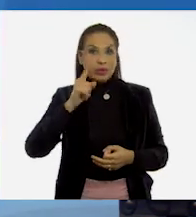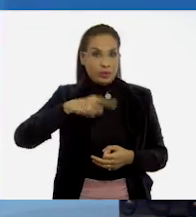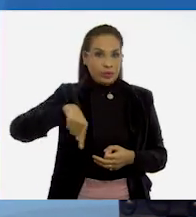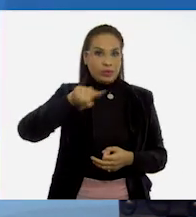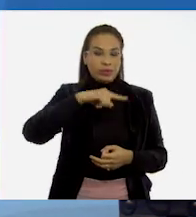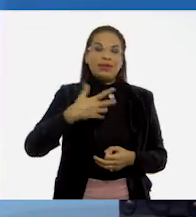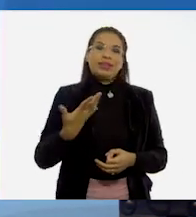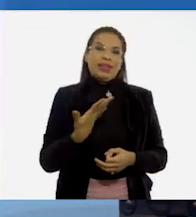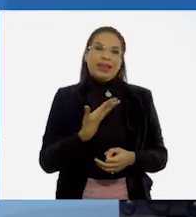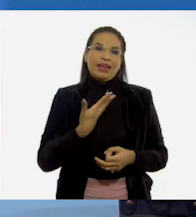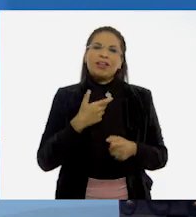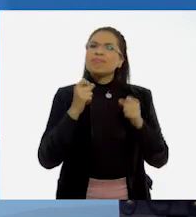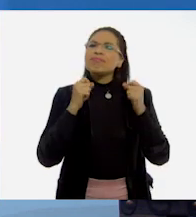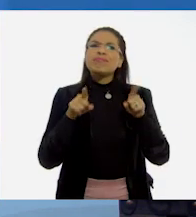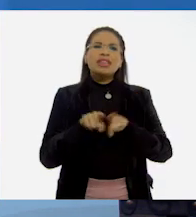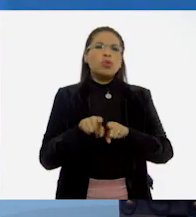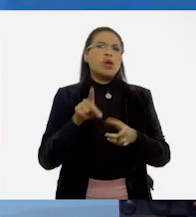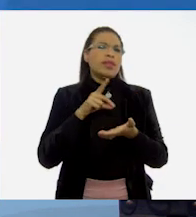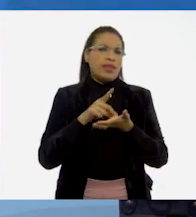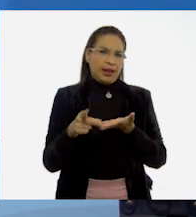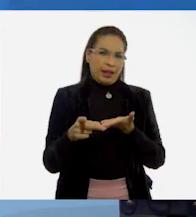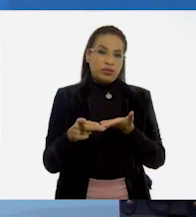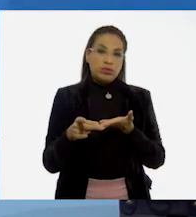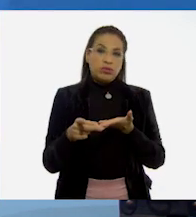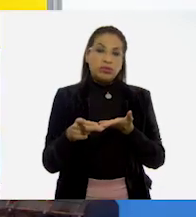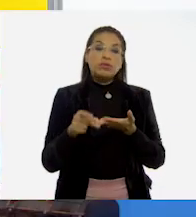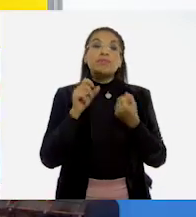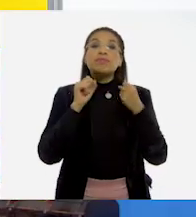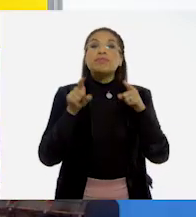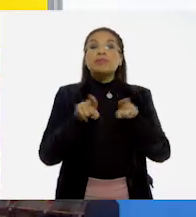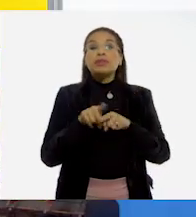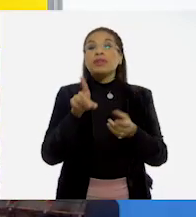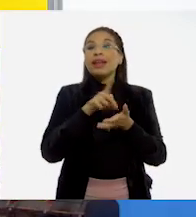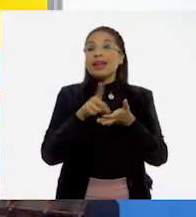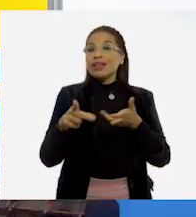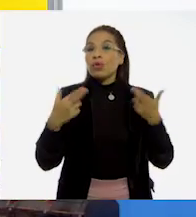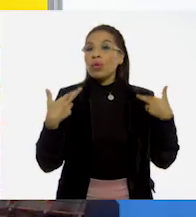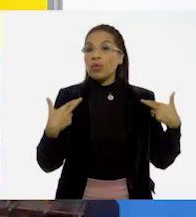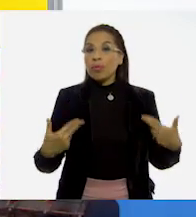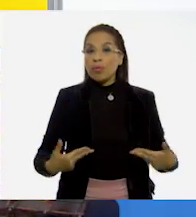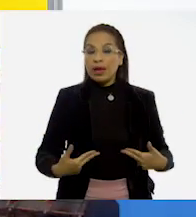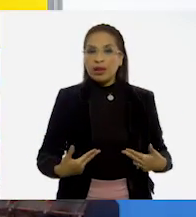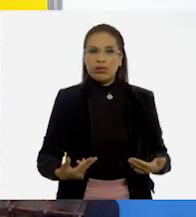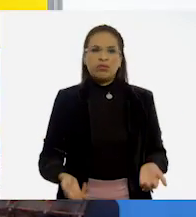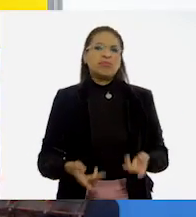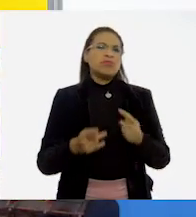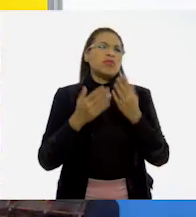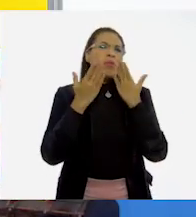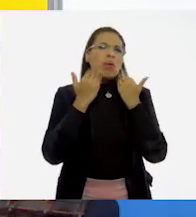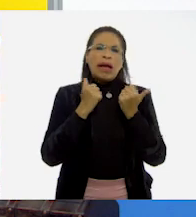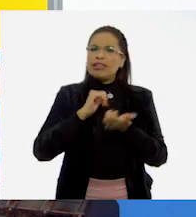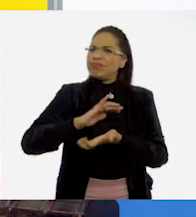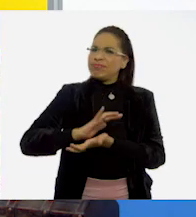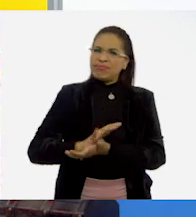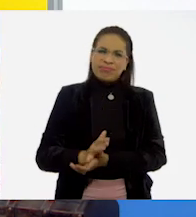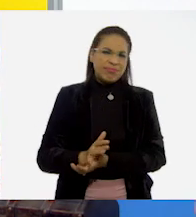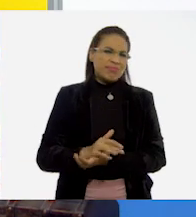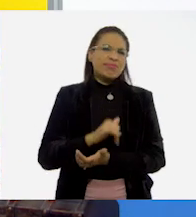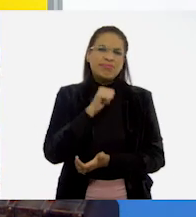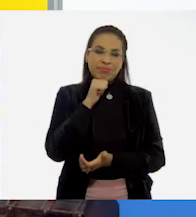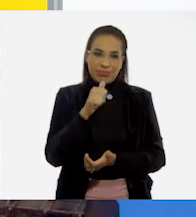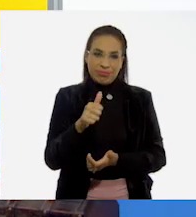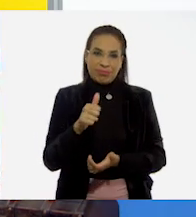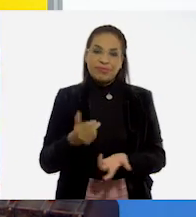tengamos los mismos derechos, los mismos derechos humanos, sin discriminación alguna.